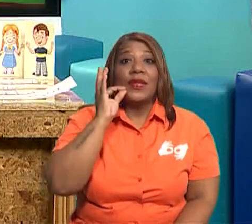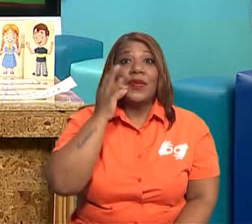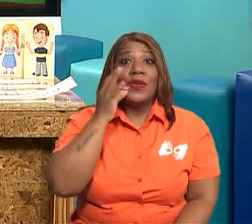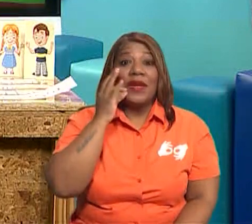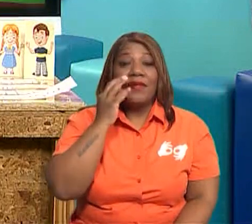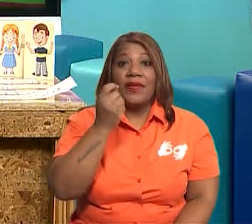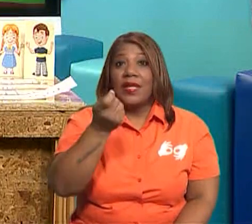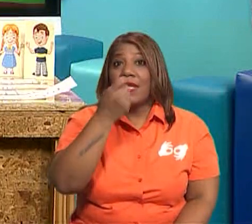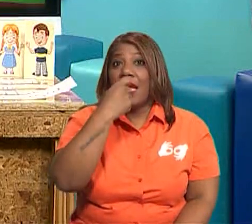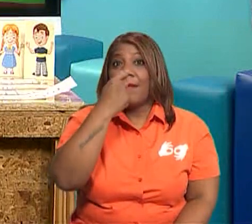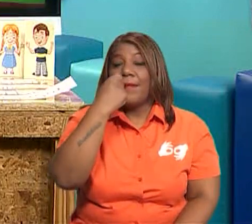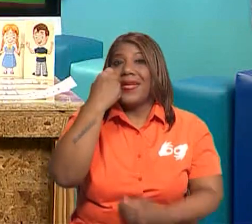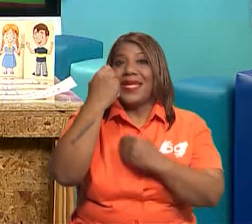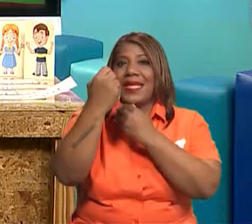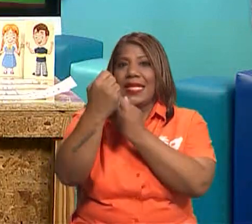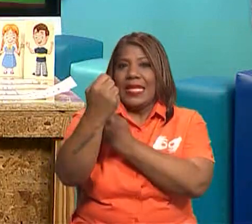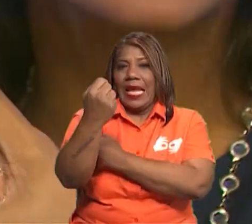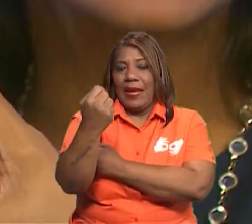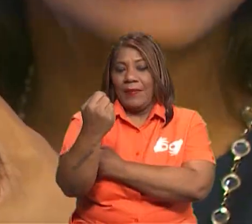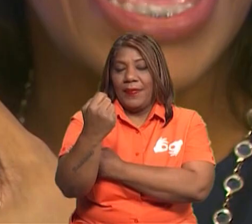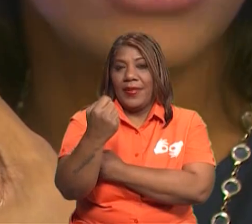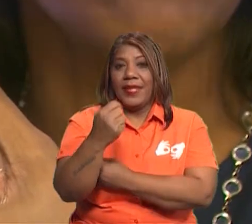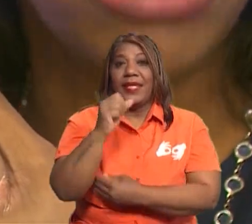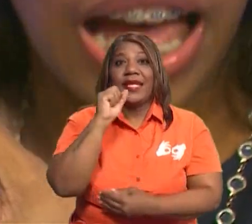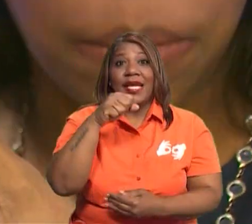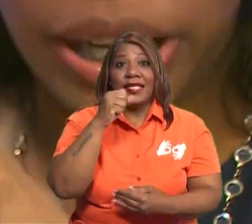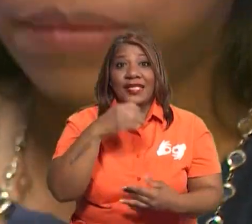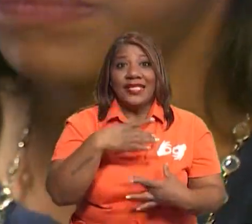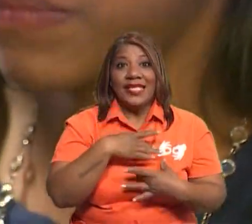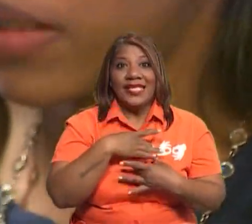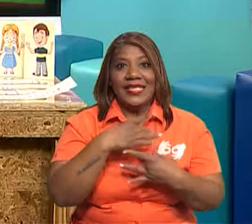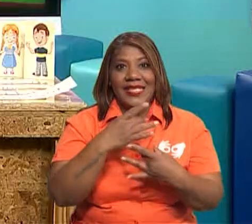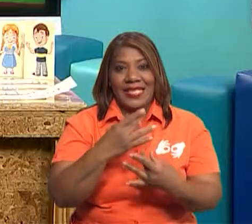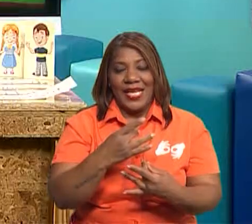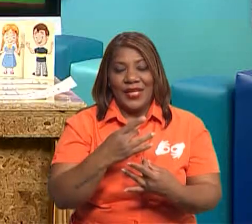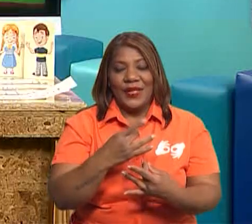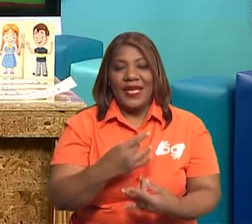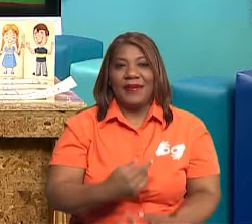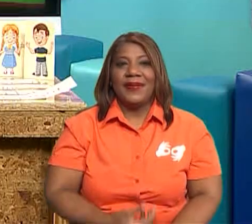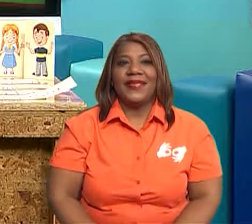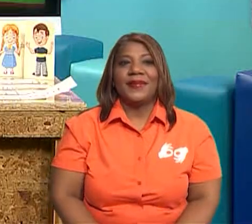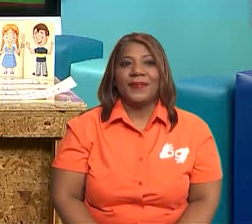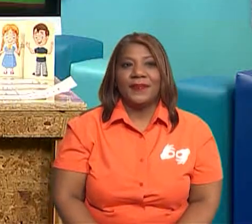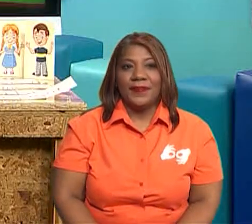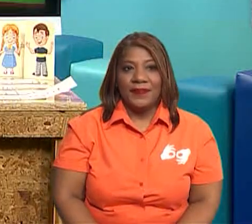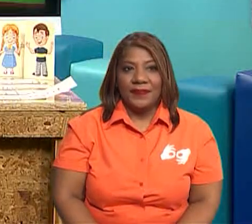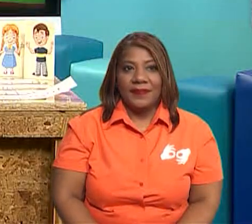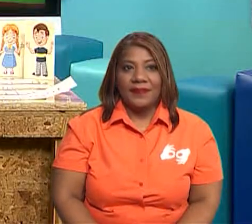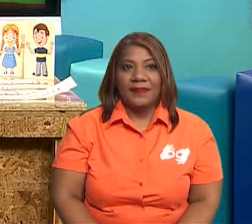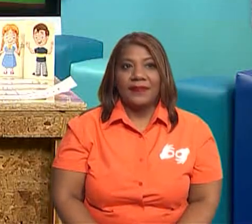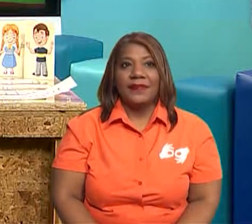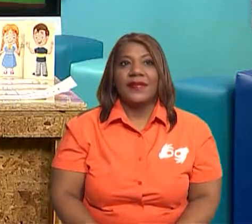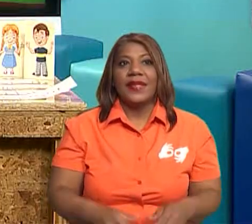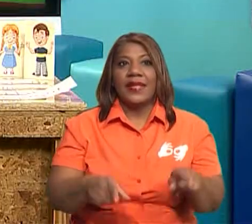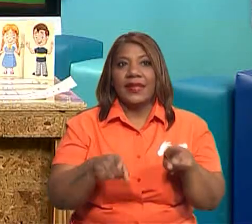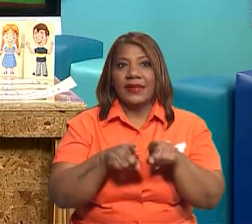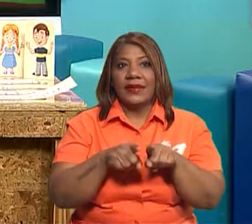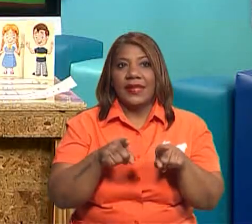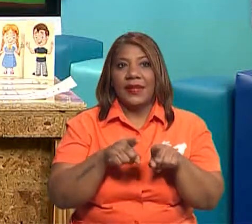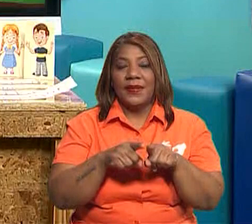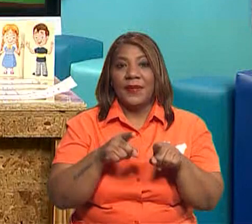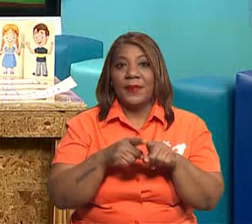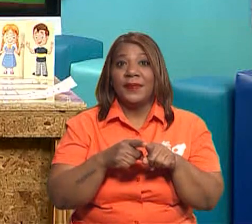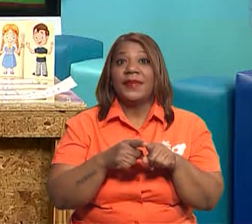Vitaminas, minerales. Es un alimento saludable. Vamos a ver. También tenemos aquí esto que es